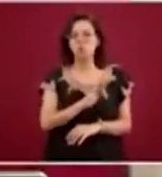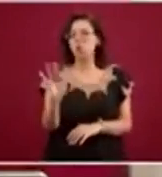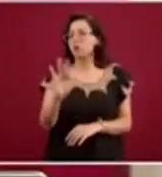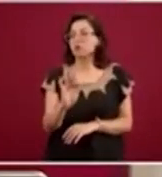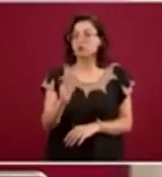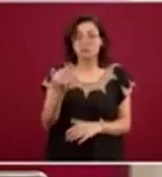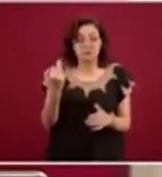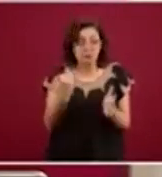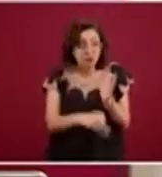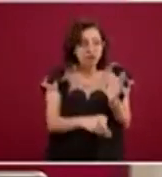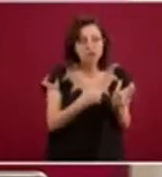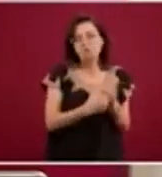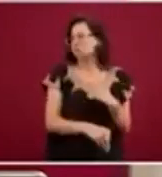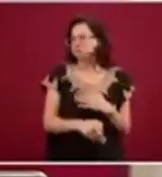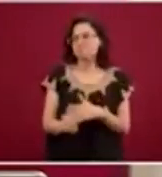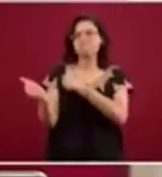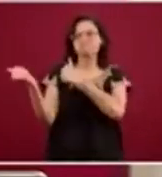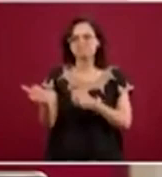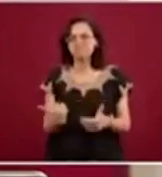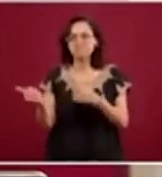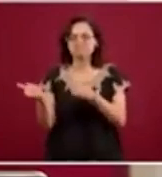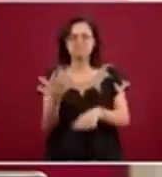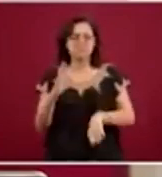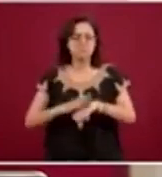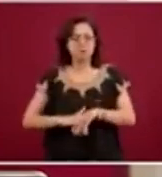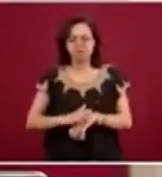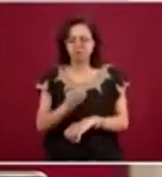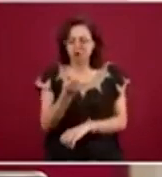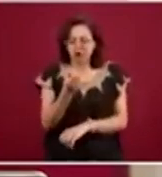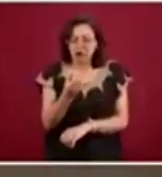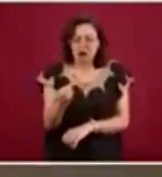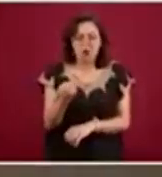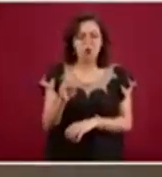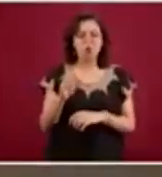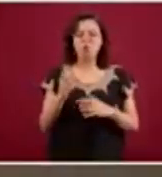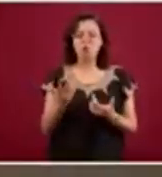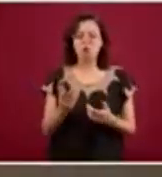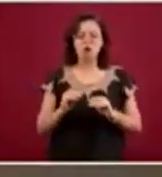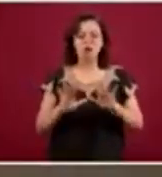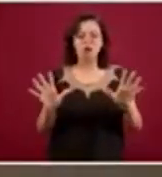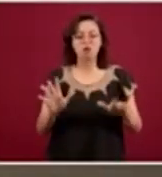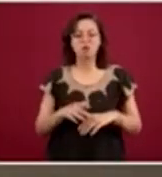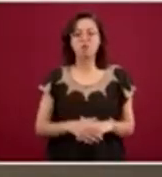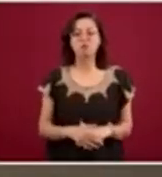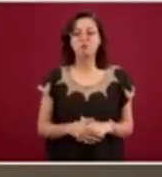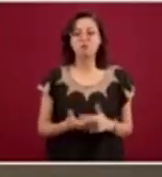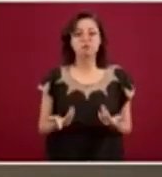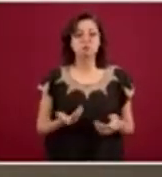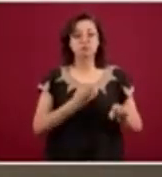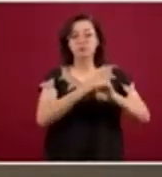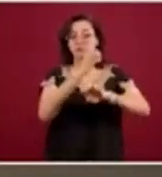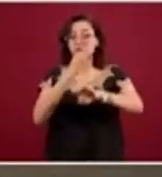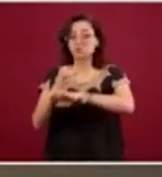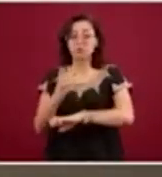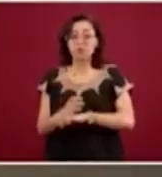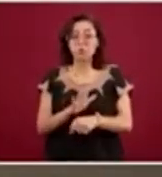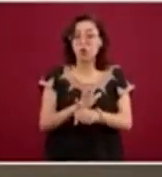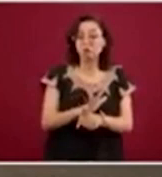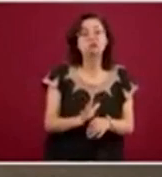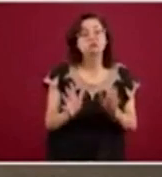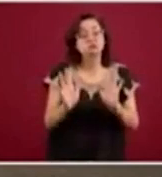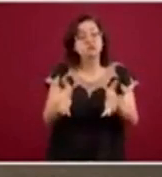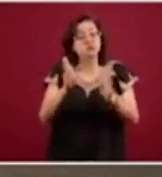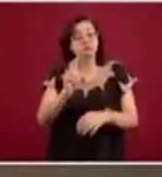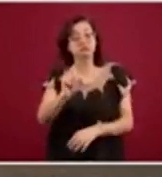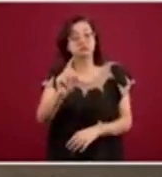traer todos los insumos que se han identificado como necesarios. Cuando me pregunta qué estados, le digo todos, los 32, los